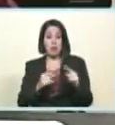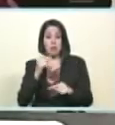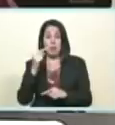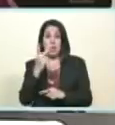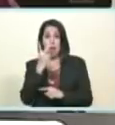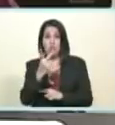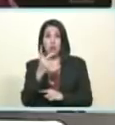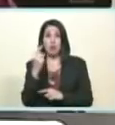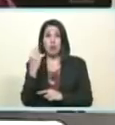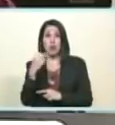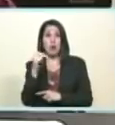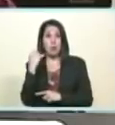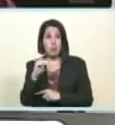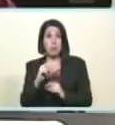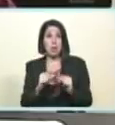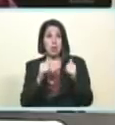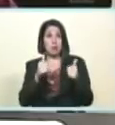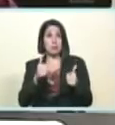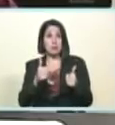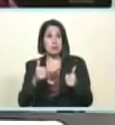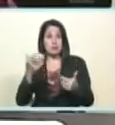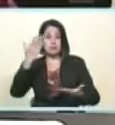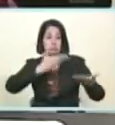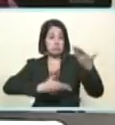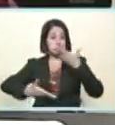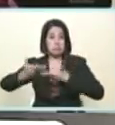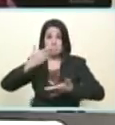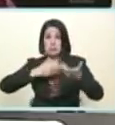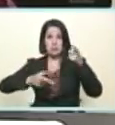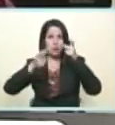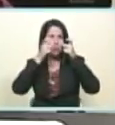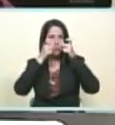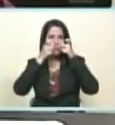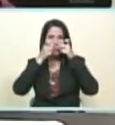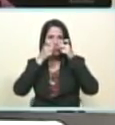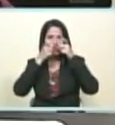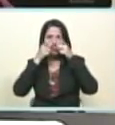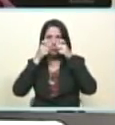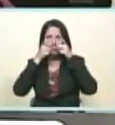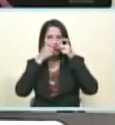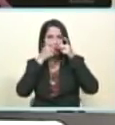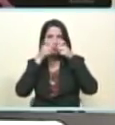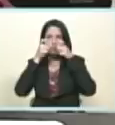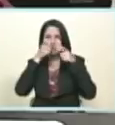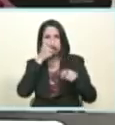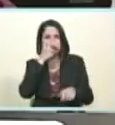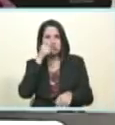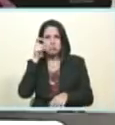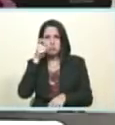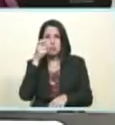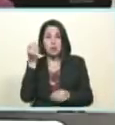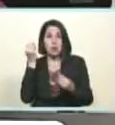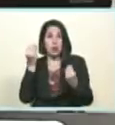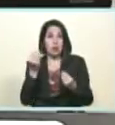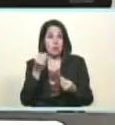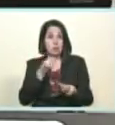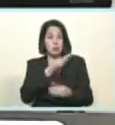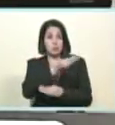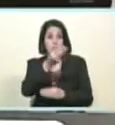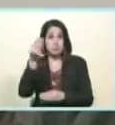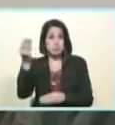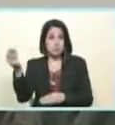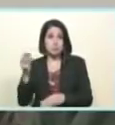y le faltó fue dame cachetada nada más yo puse mi mejor sonrisa mi mejor disposición y